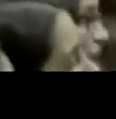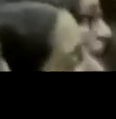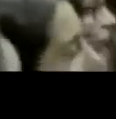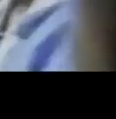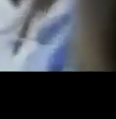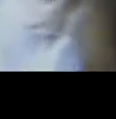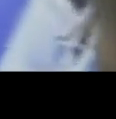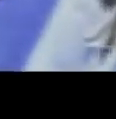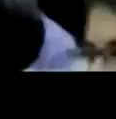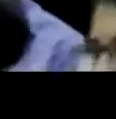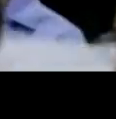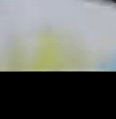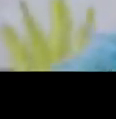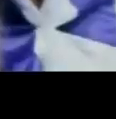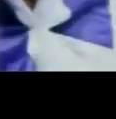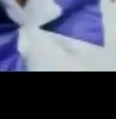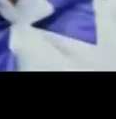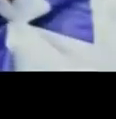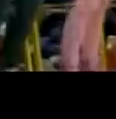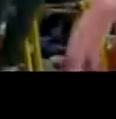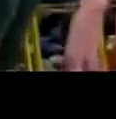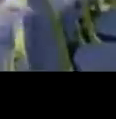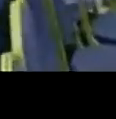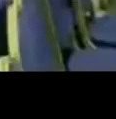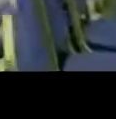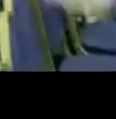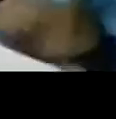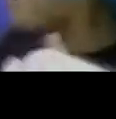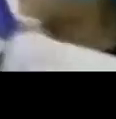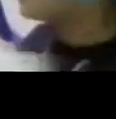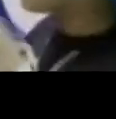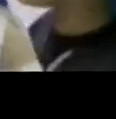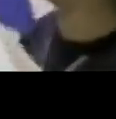Hay celestia, regalá la ilusión.